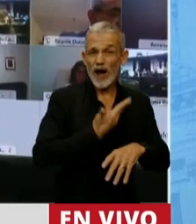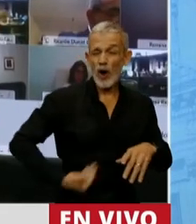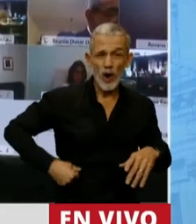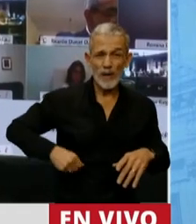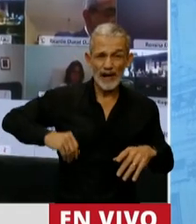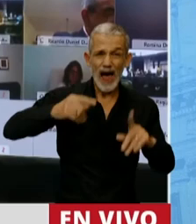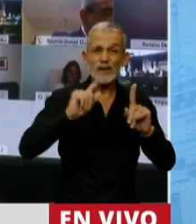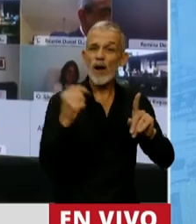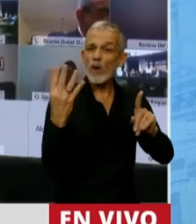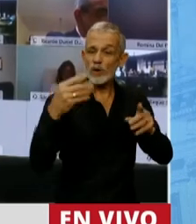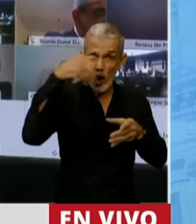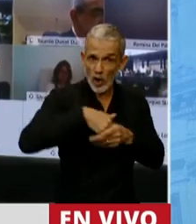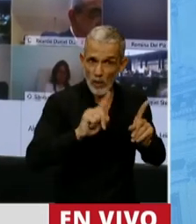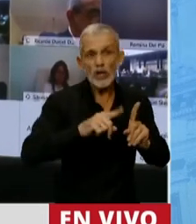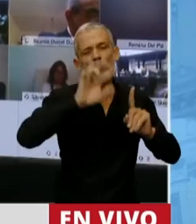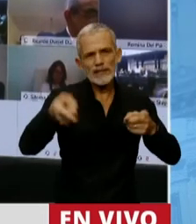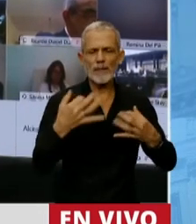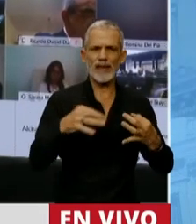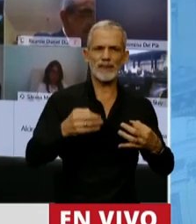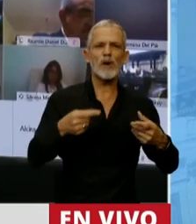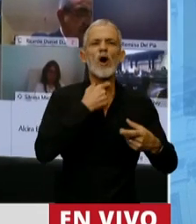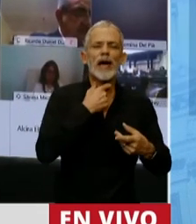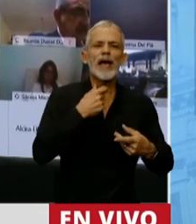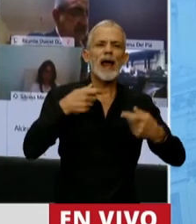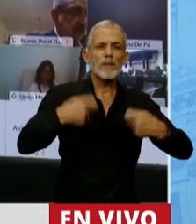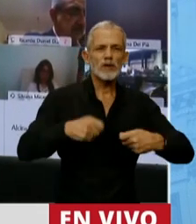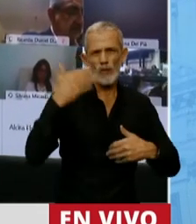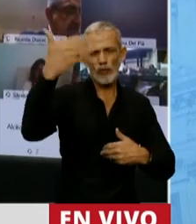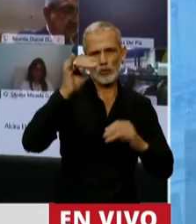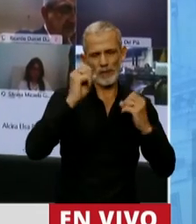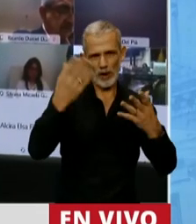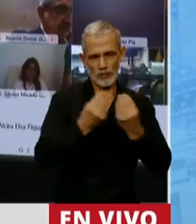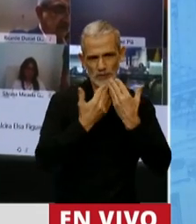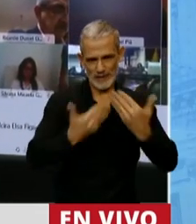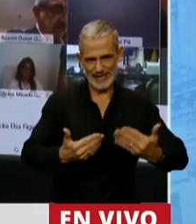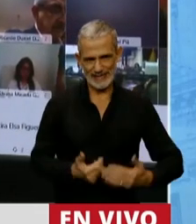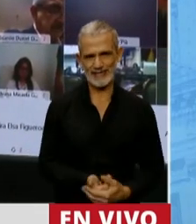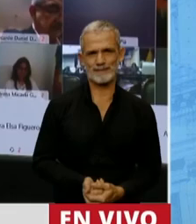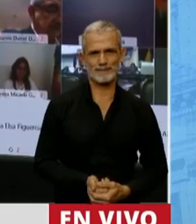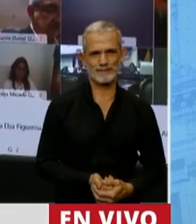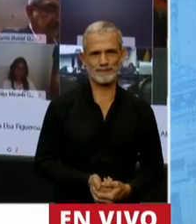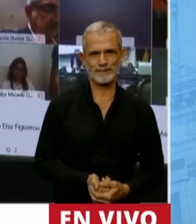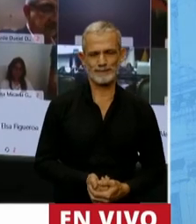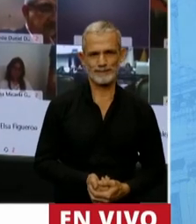gobernar aún aquellos que no lo votaron, pero que quieren apostar a un futuro mejor. Muchas gracias, Presidente.